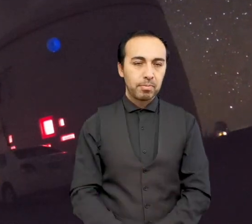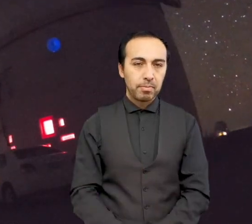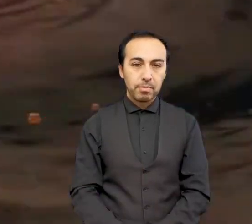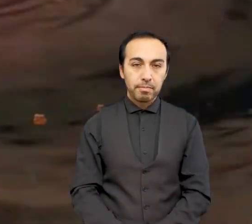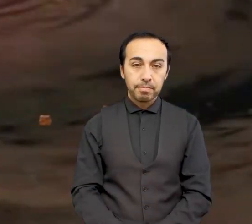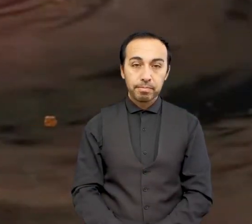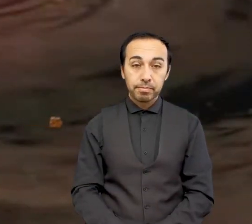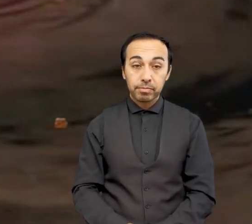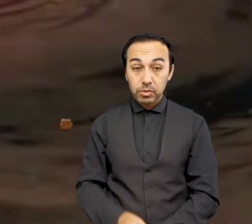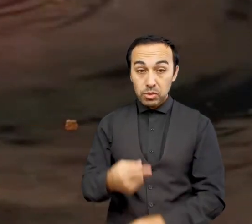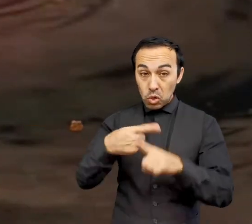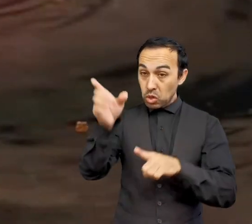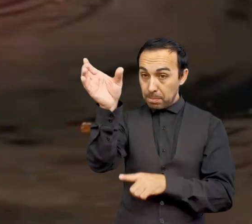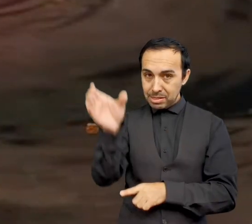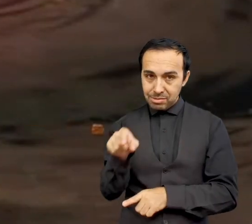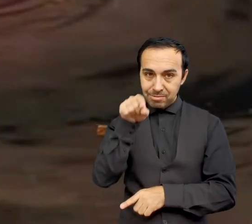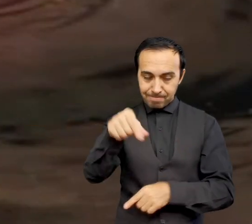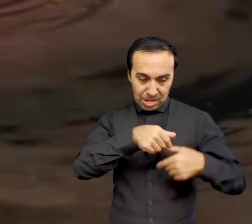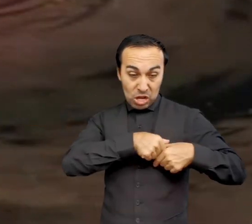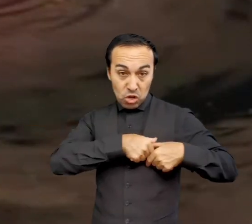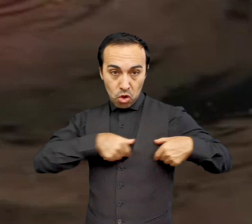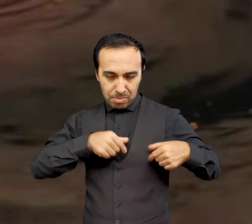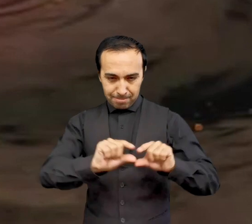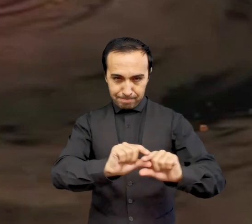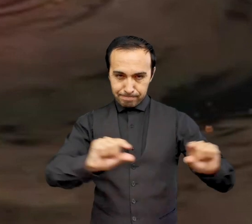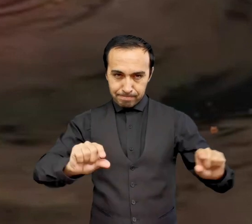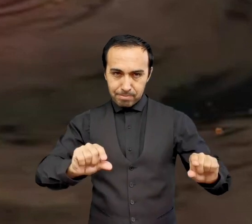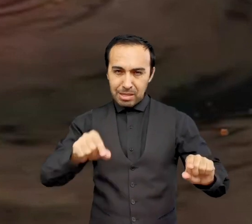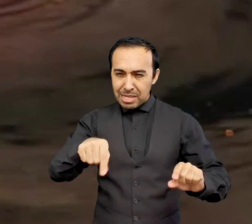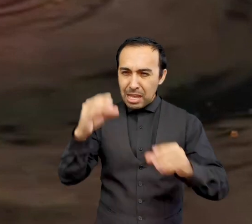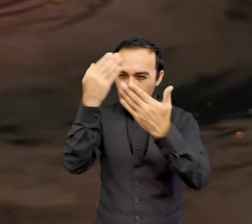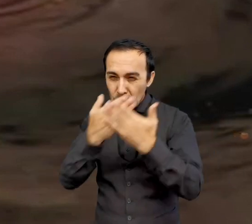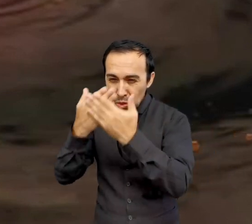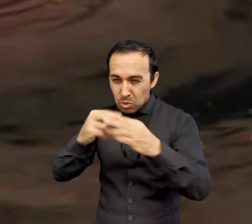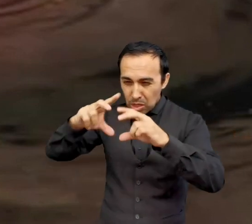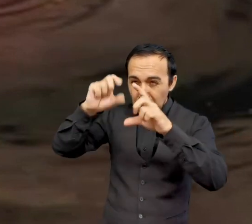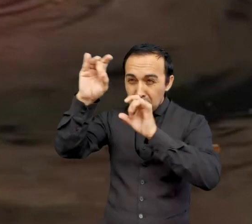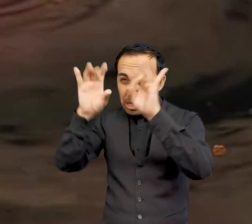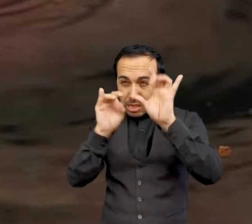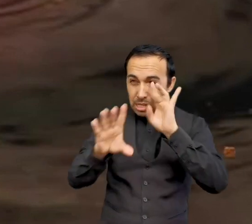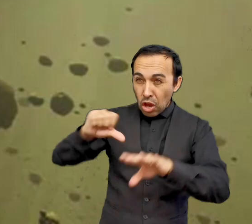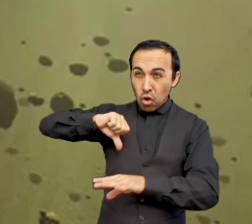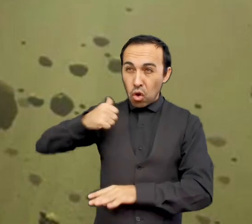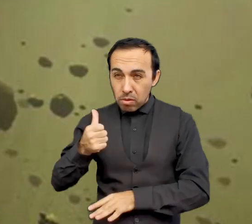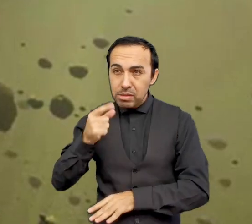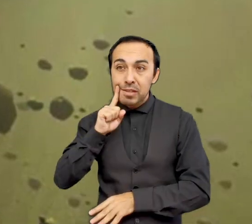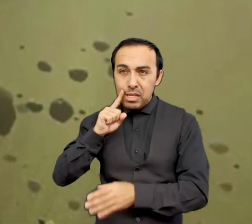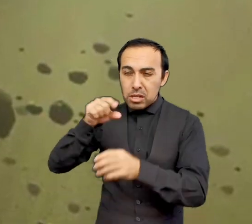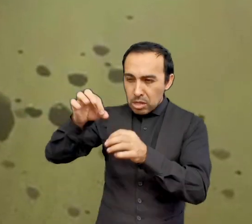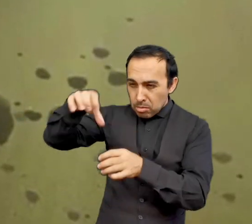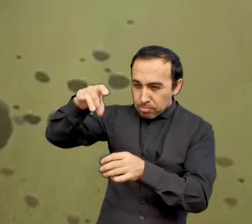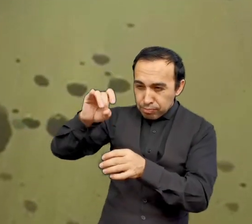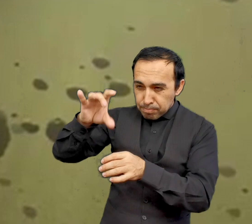La doctora Alicia Weinberger, de EPL, estudia estrellas jóvenes con discos protoplanetarios. Weinberger